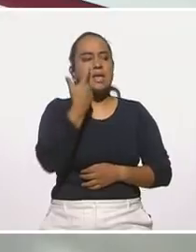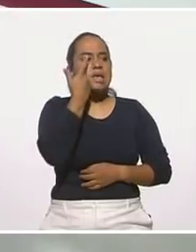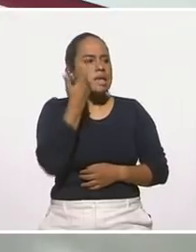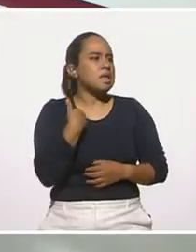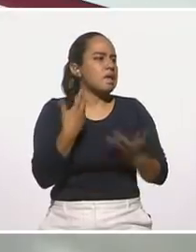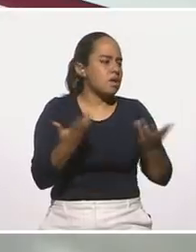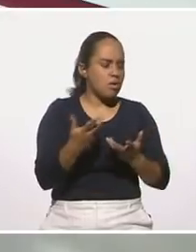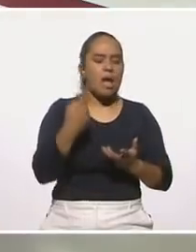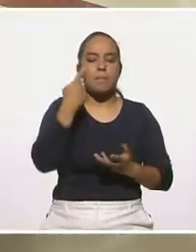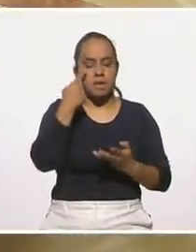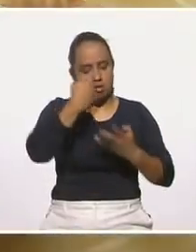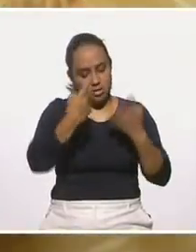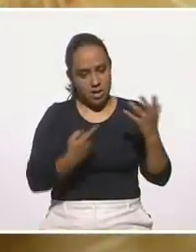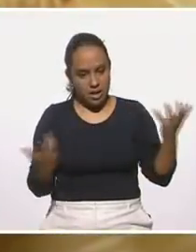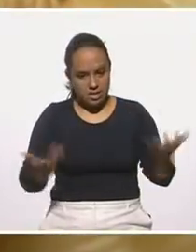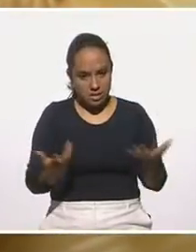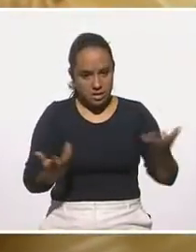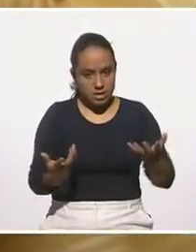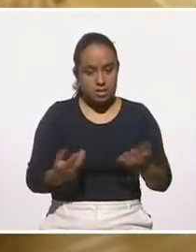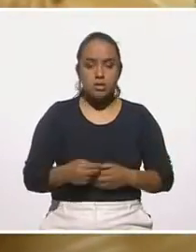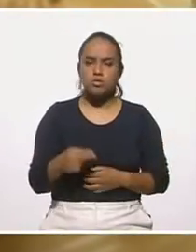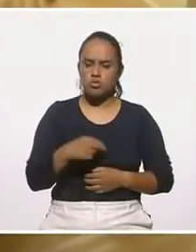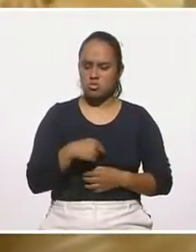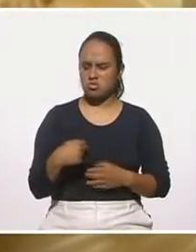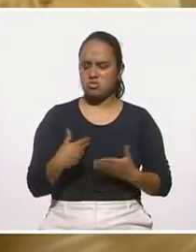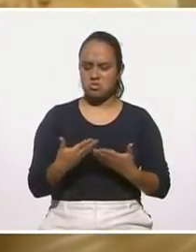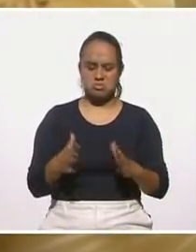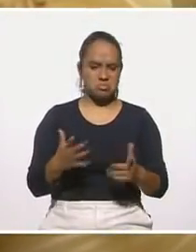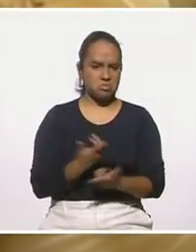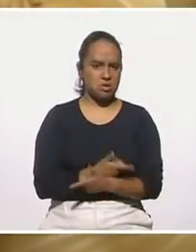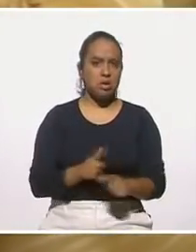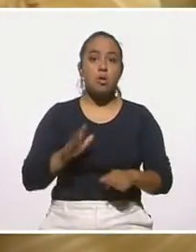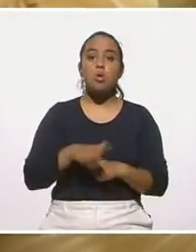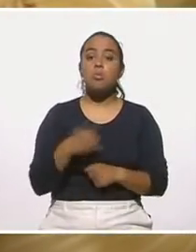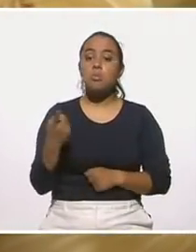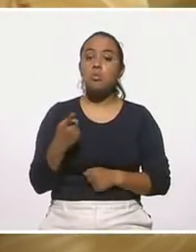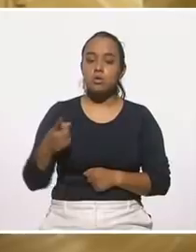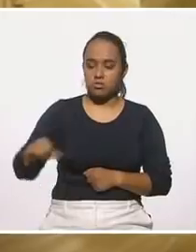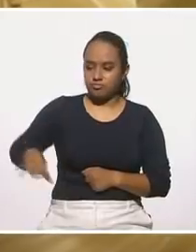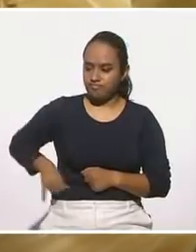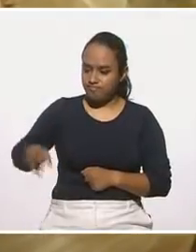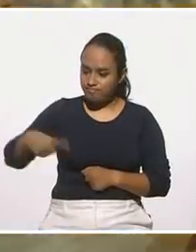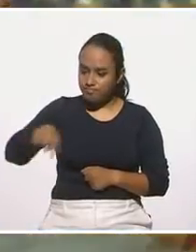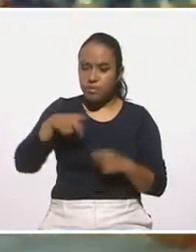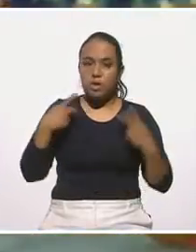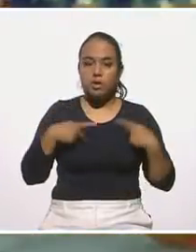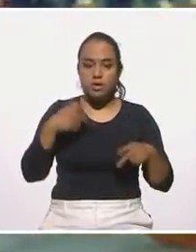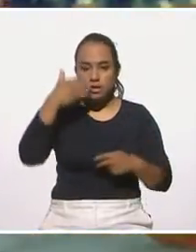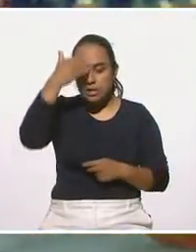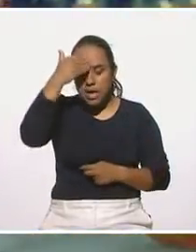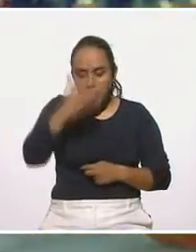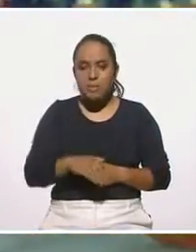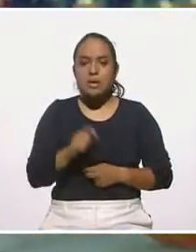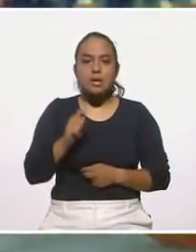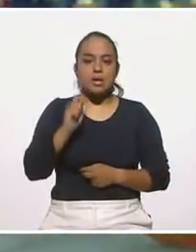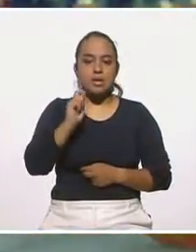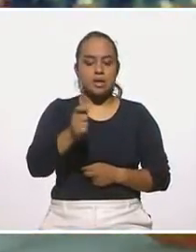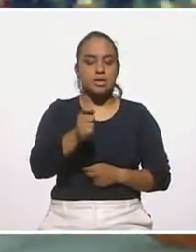Adelante, sí, sí, sí. Creo que estamos abiertos para esto porque nos interesa que la gente conozca los